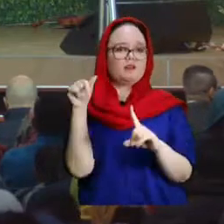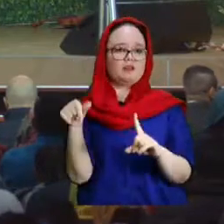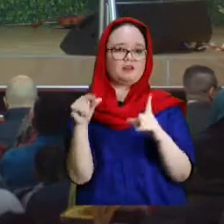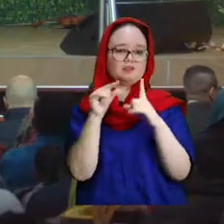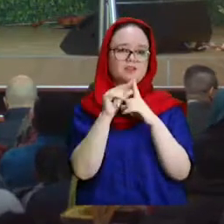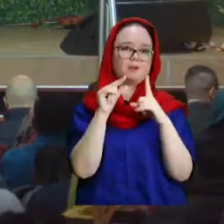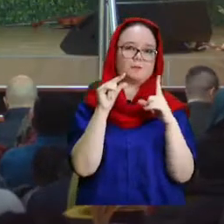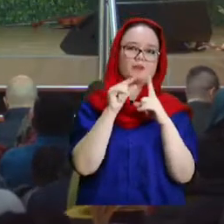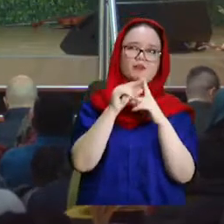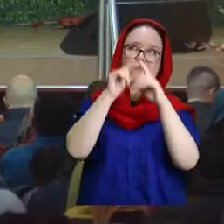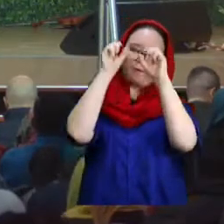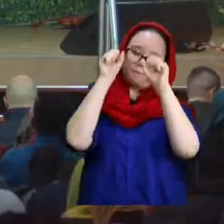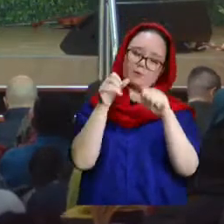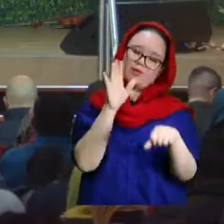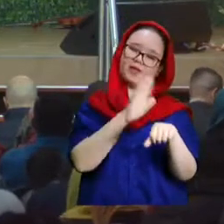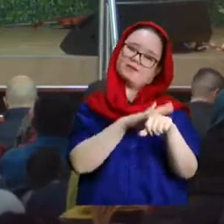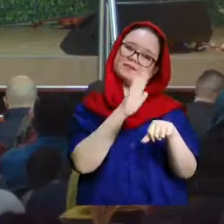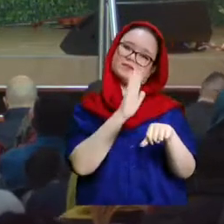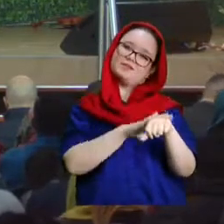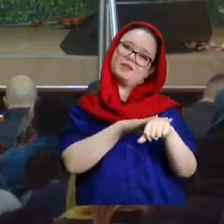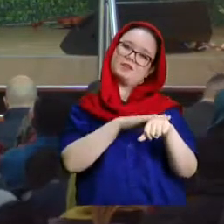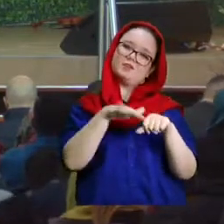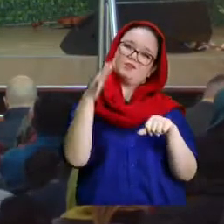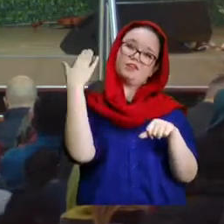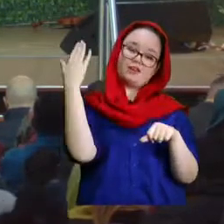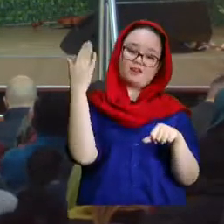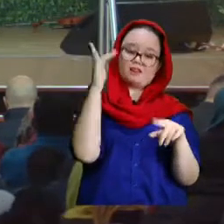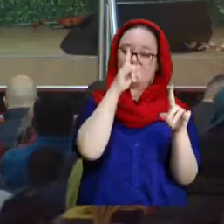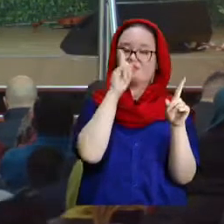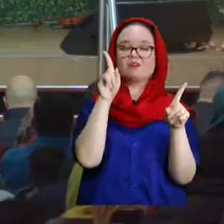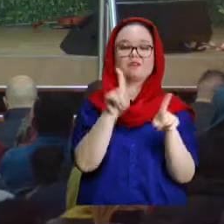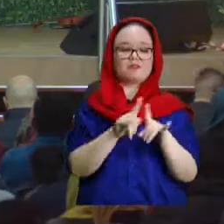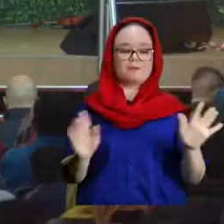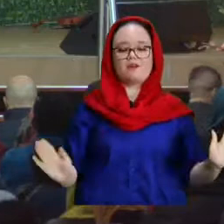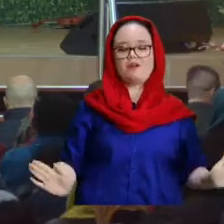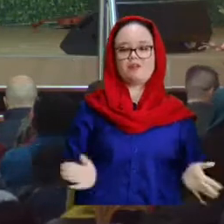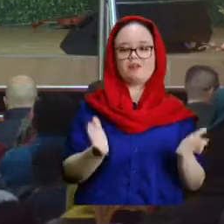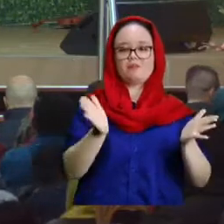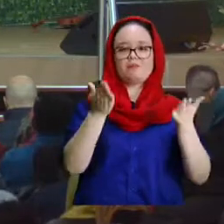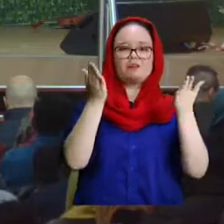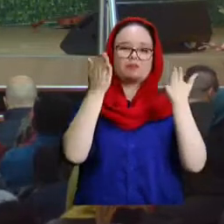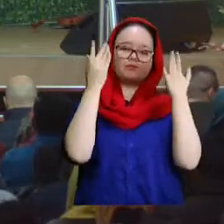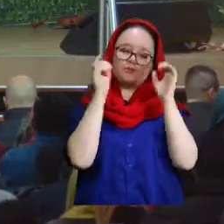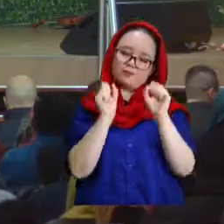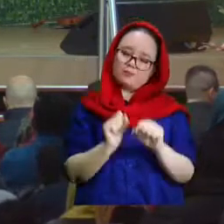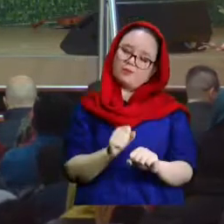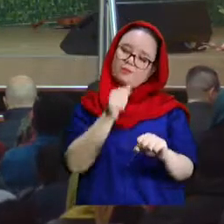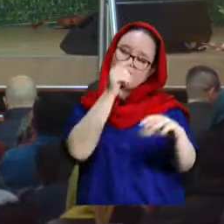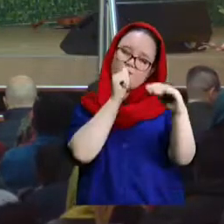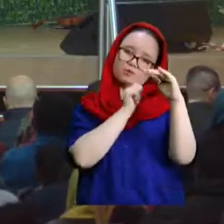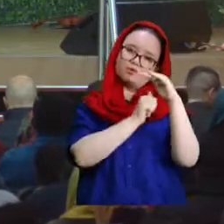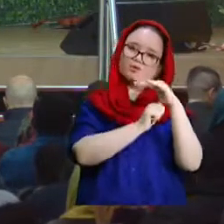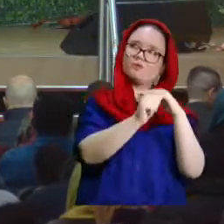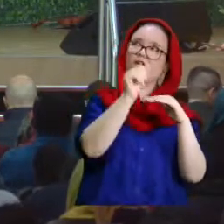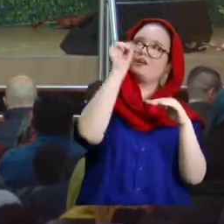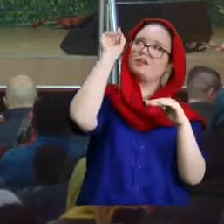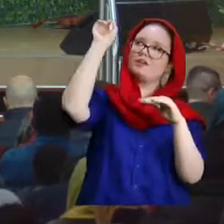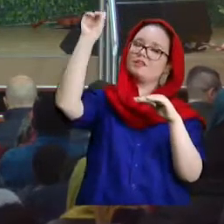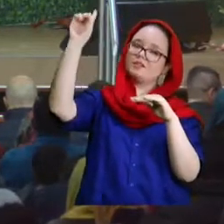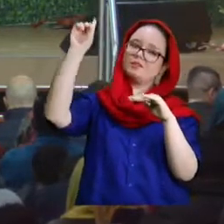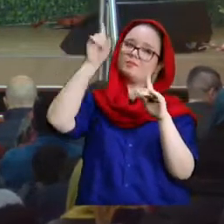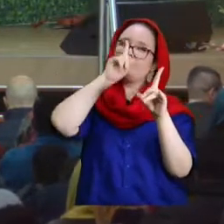a advertirnos, amonestarnos, animarnos, Señor, en la cual nos podamos refugiar, a protegernos,